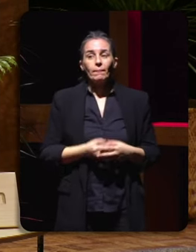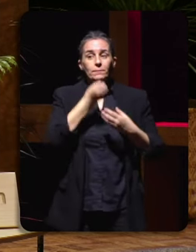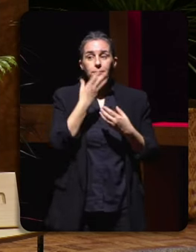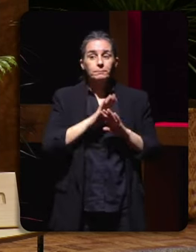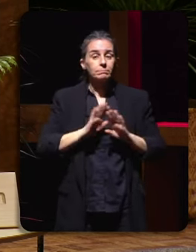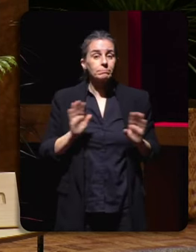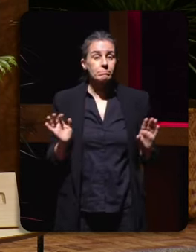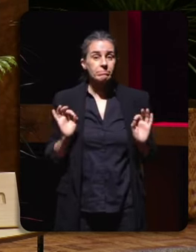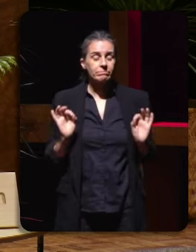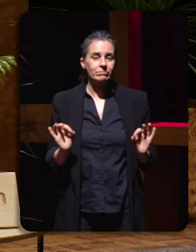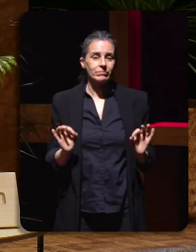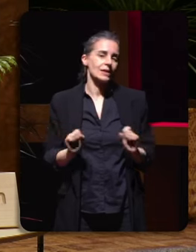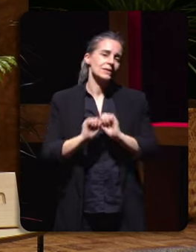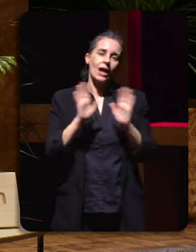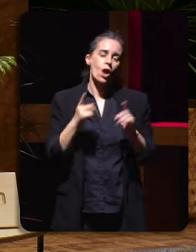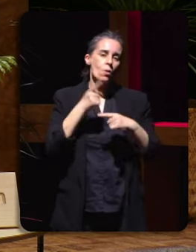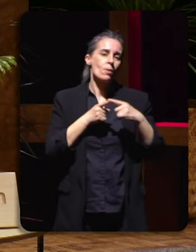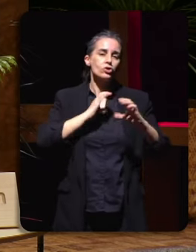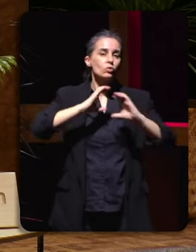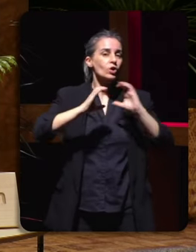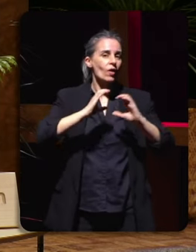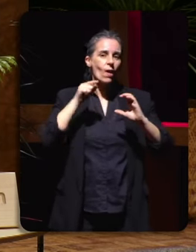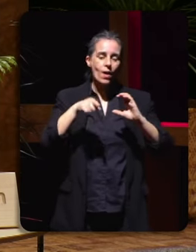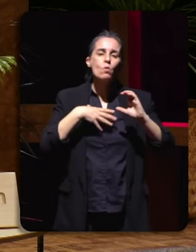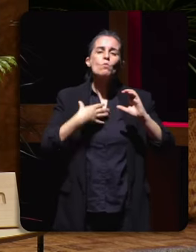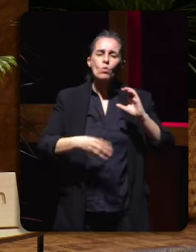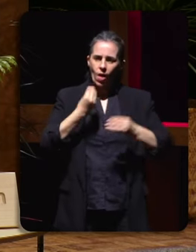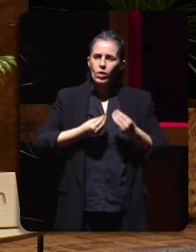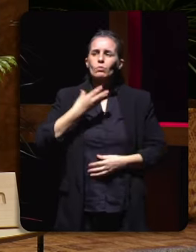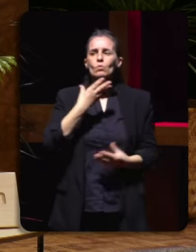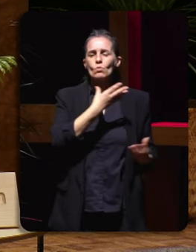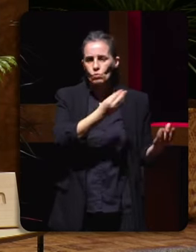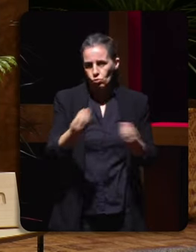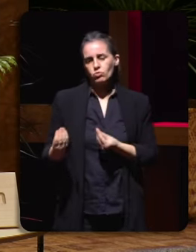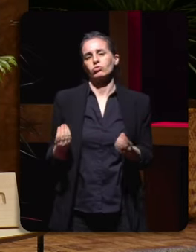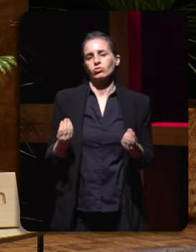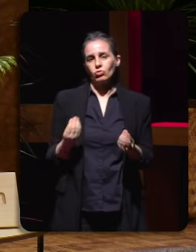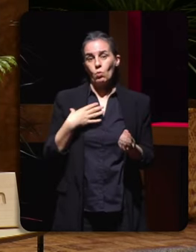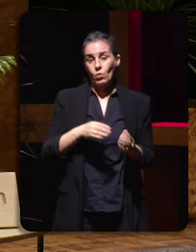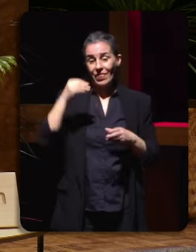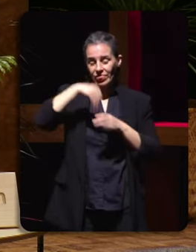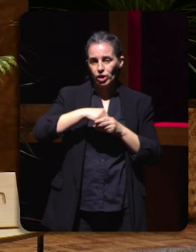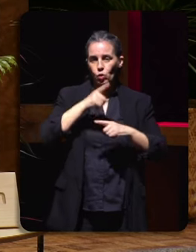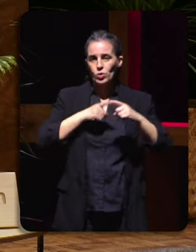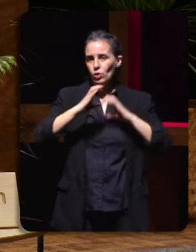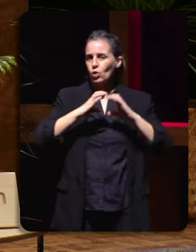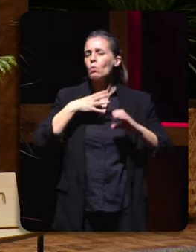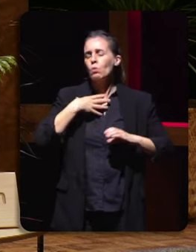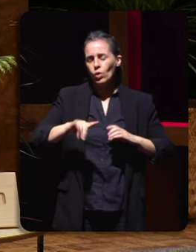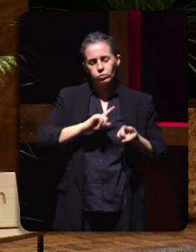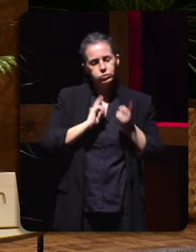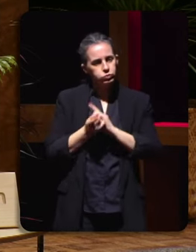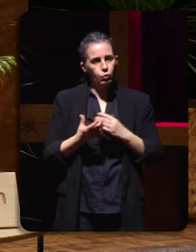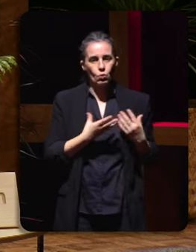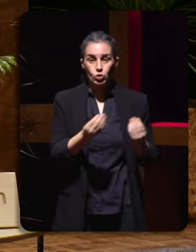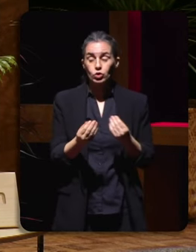é evidente que os medios de comunicación eu creo que poden facer moito que podemos facer moito desde os medios de comunicación a semana